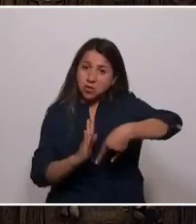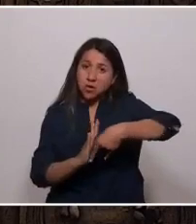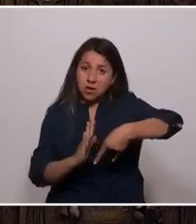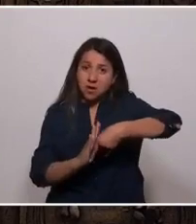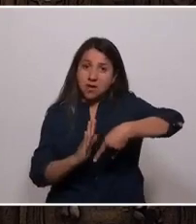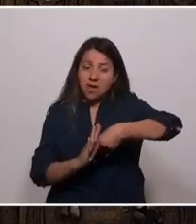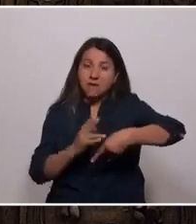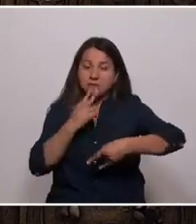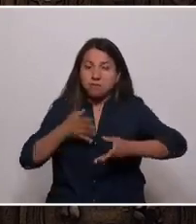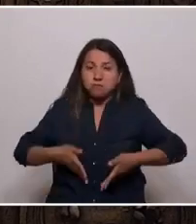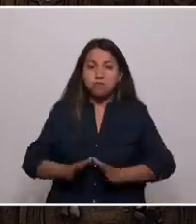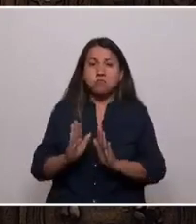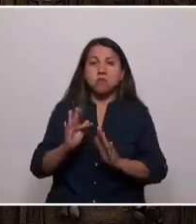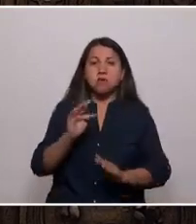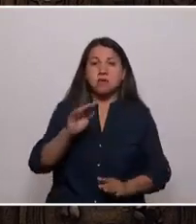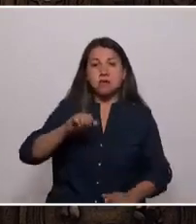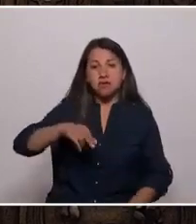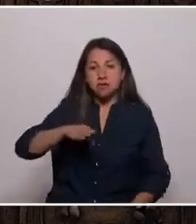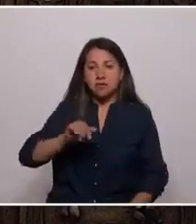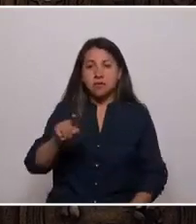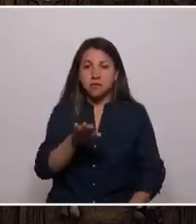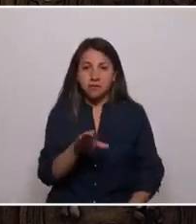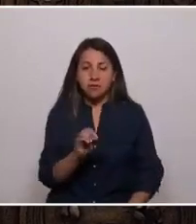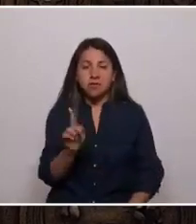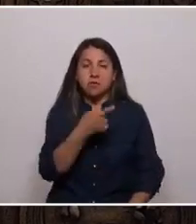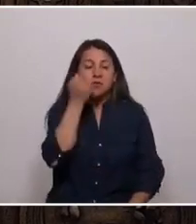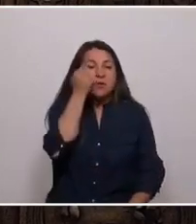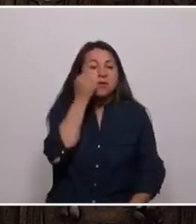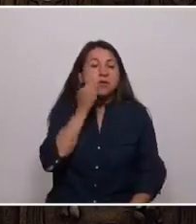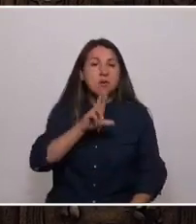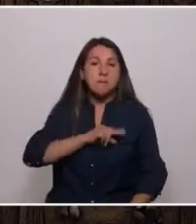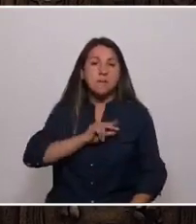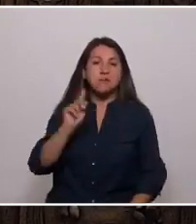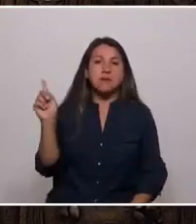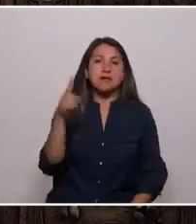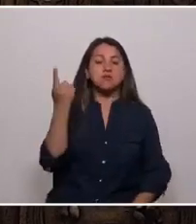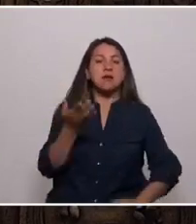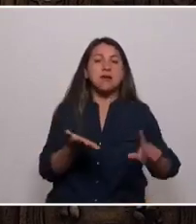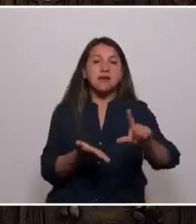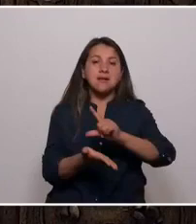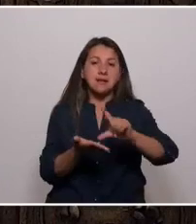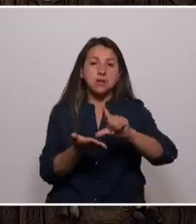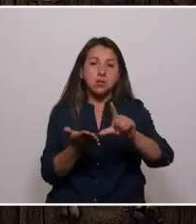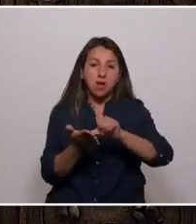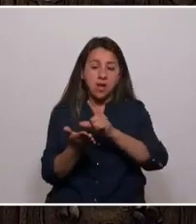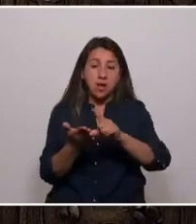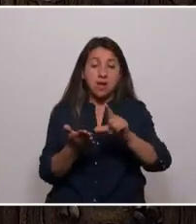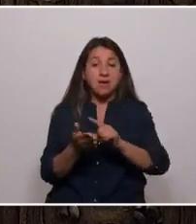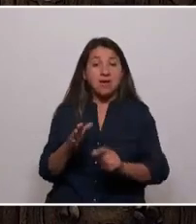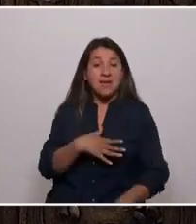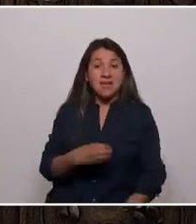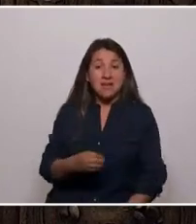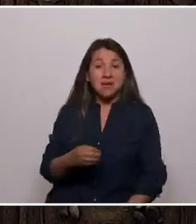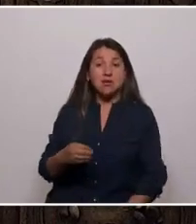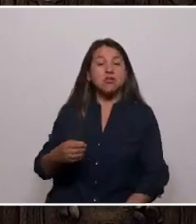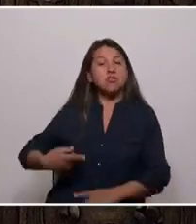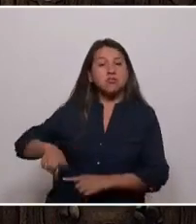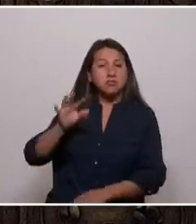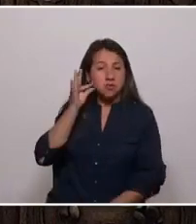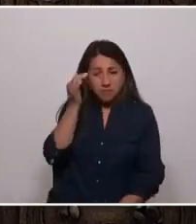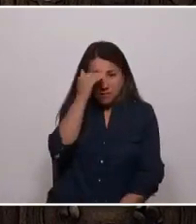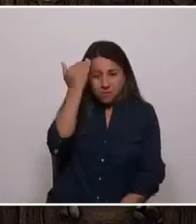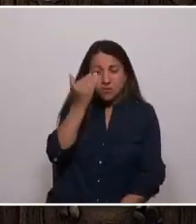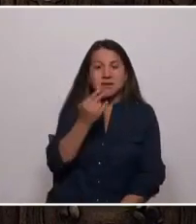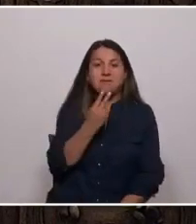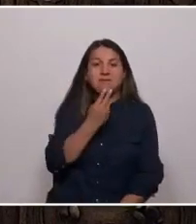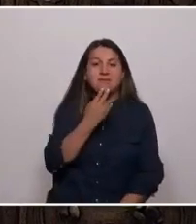donde al decir de Francisco Coloane, nuestro querido Premio Nacional de Literatura e hijo predilecto de Kemchi, la vida